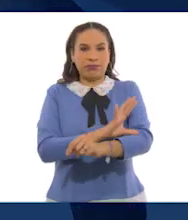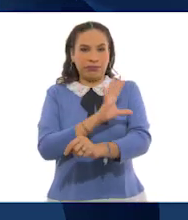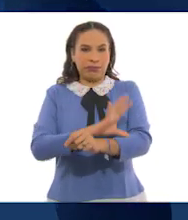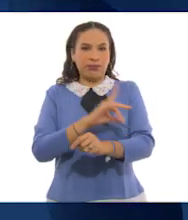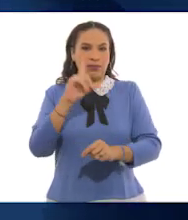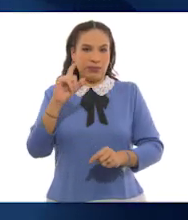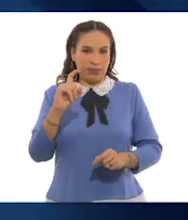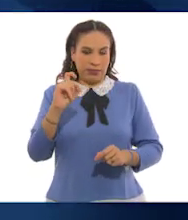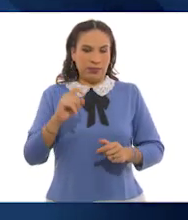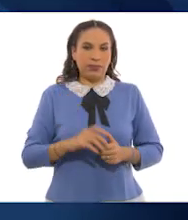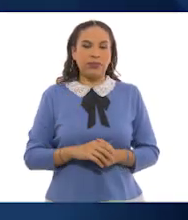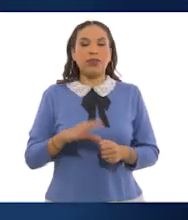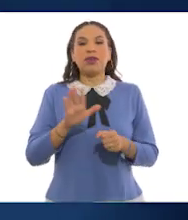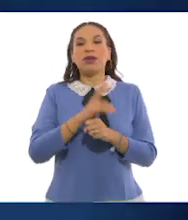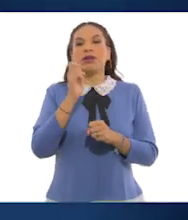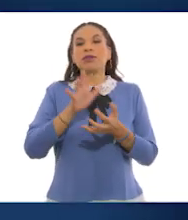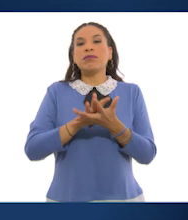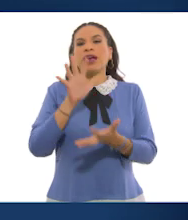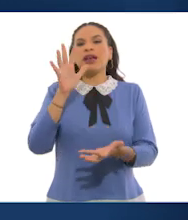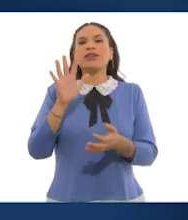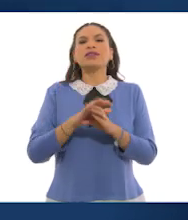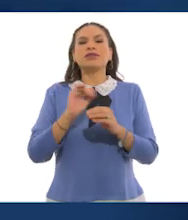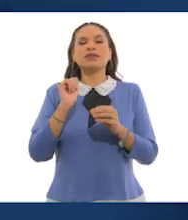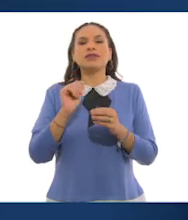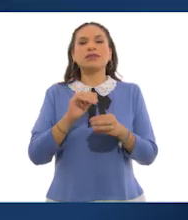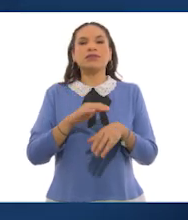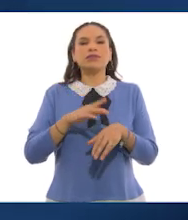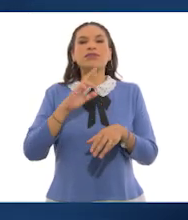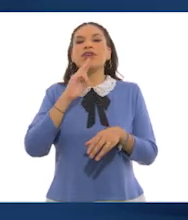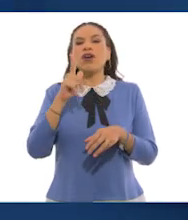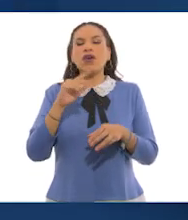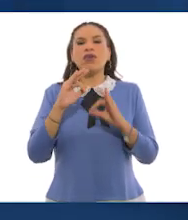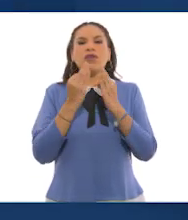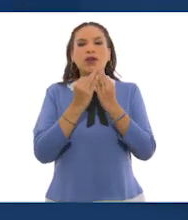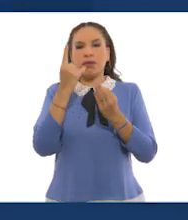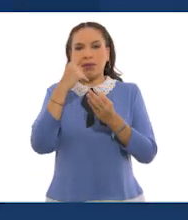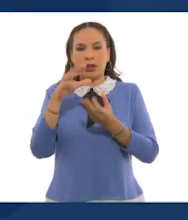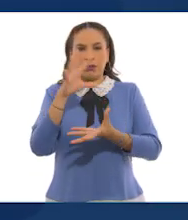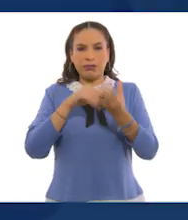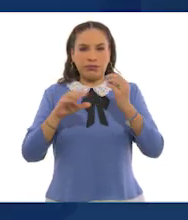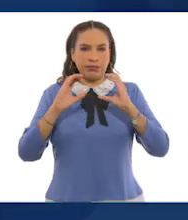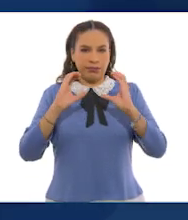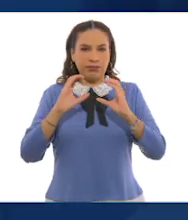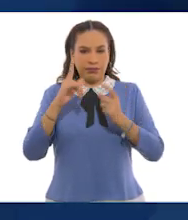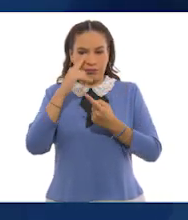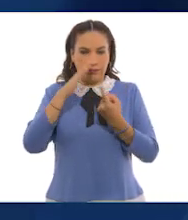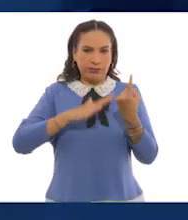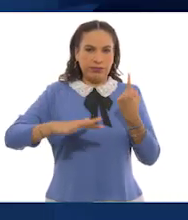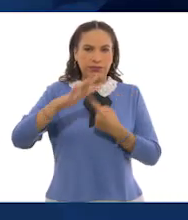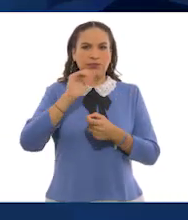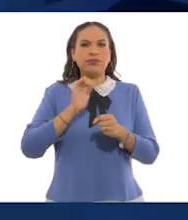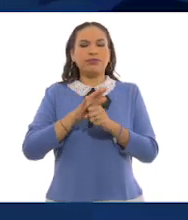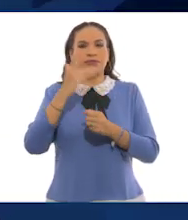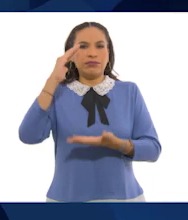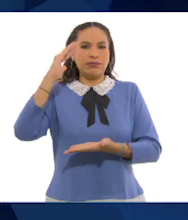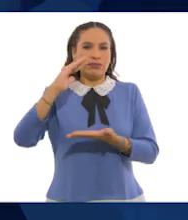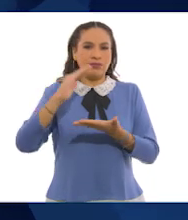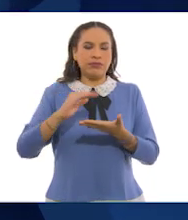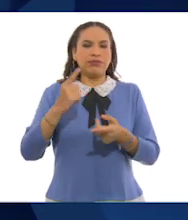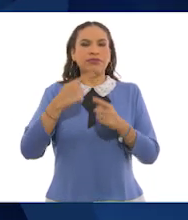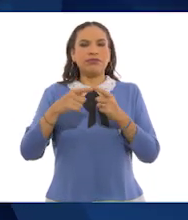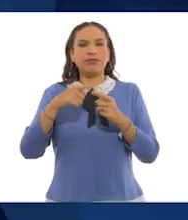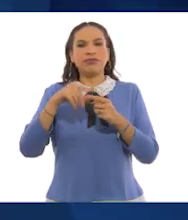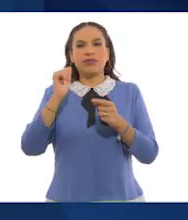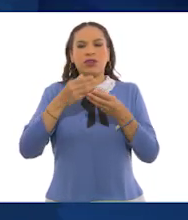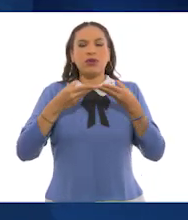Por lo que la mejor manera de contribuir al cuidado del ambiente consiste en reducir el consumo